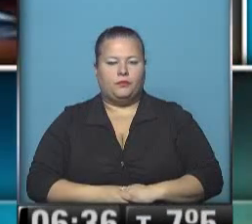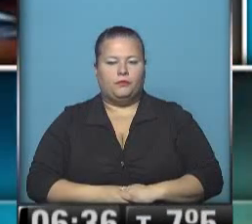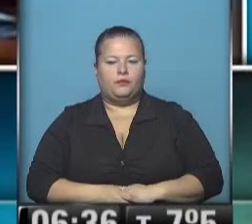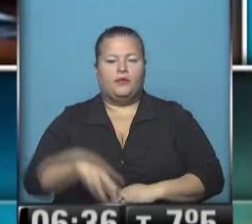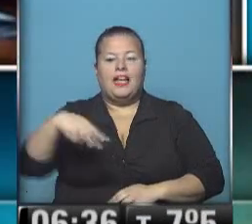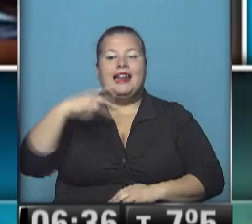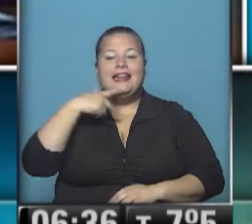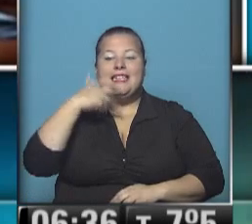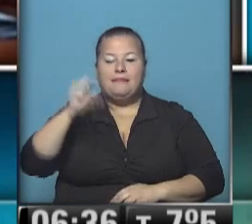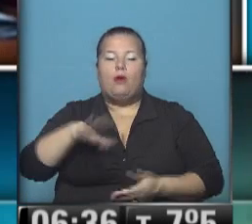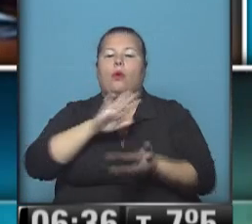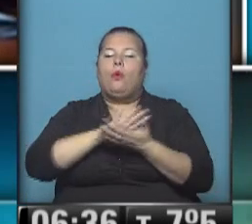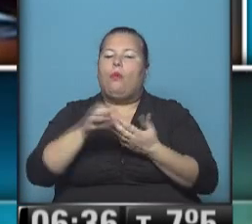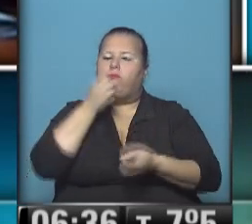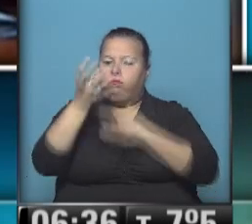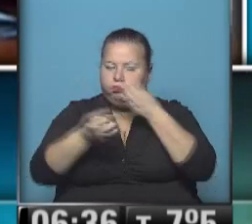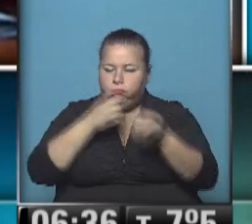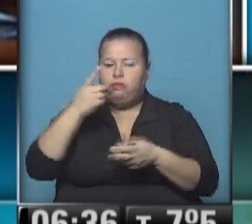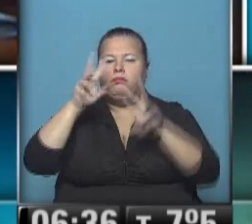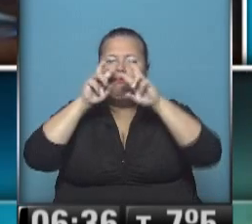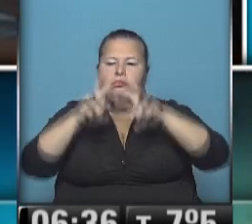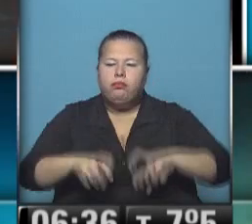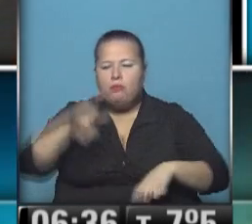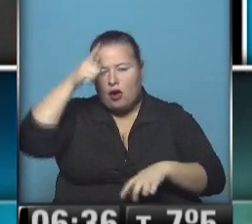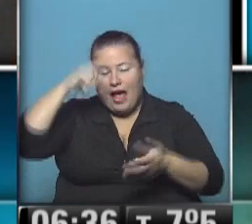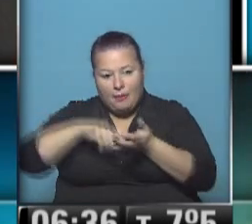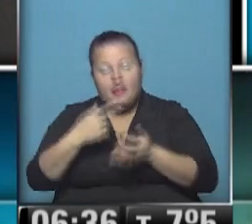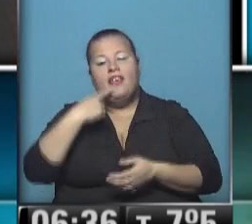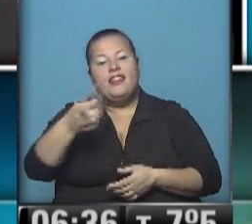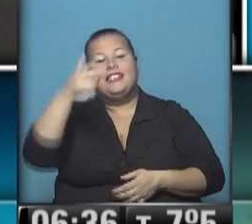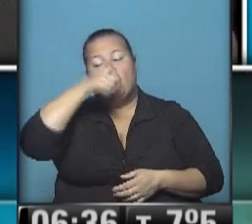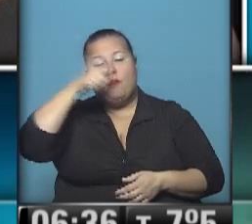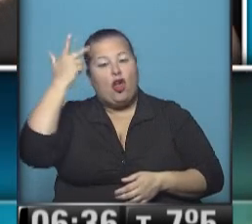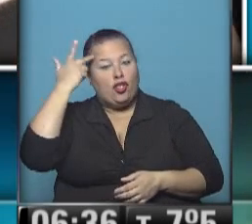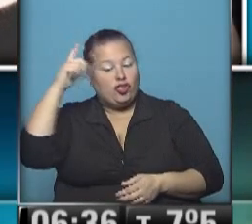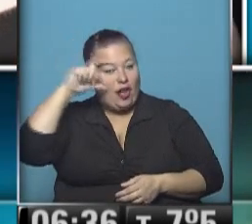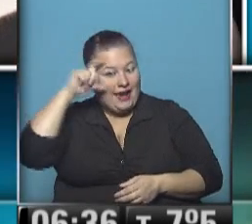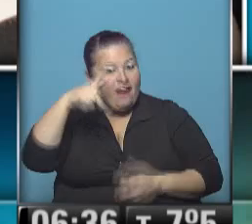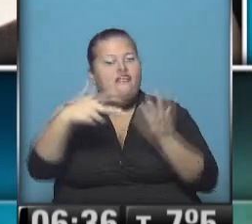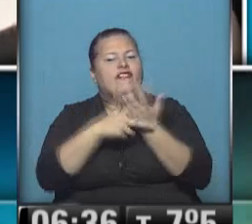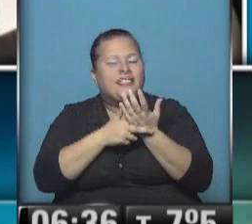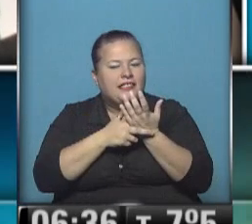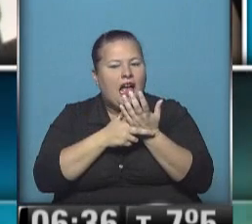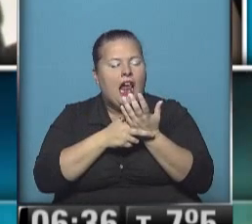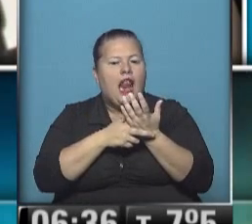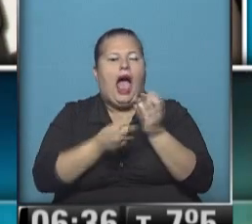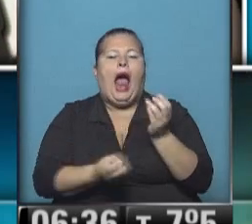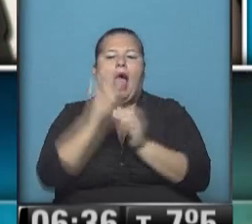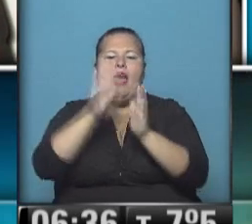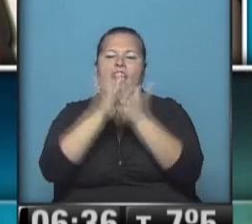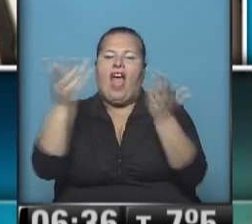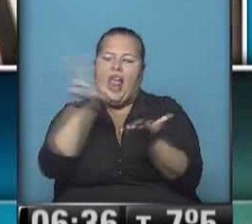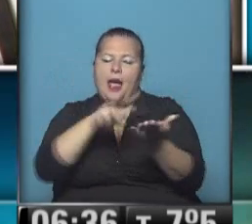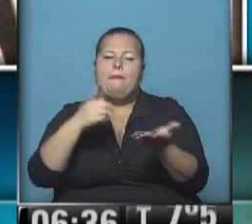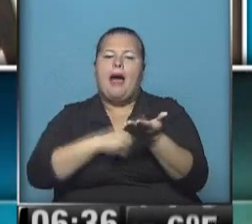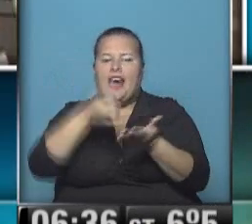Nisman, nueva revelación. Una pericia de la Metropolitana confirmó que el domingo 18 de enero el fiscal leyó por la mañana el diario